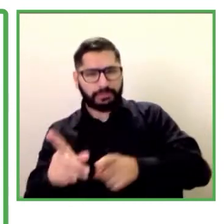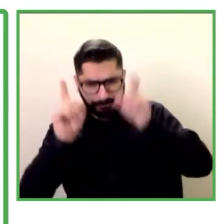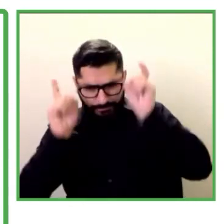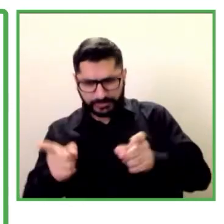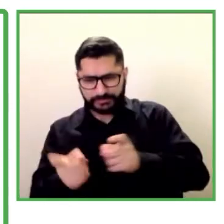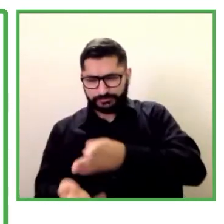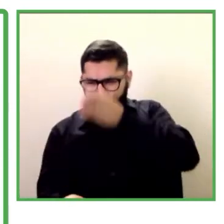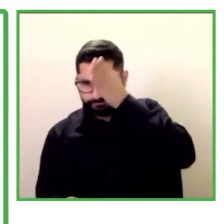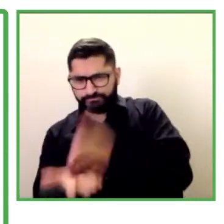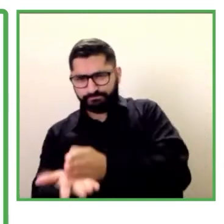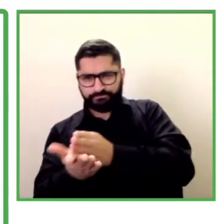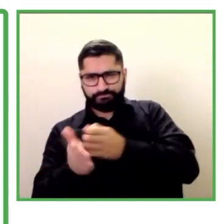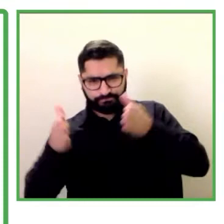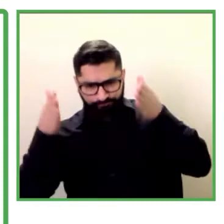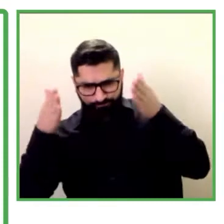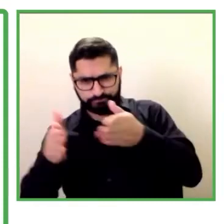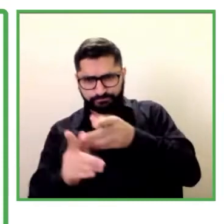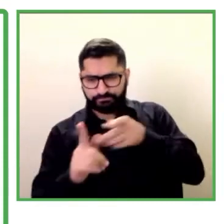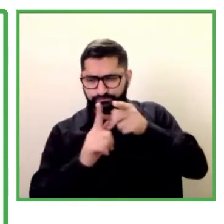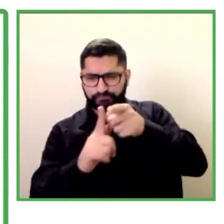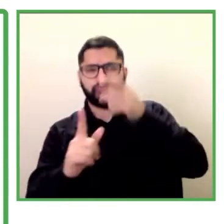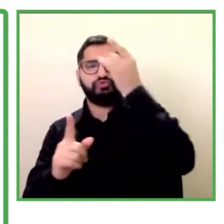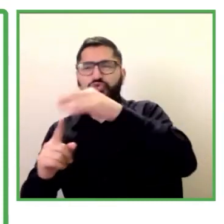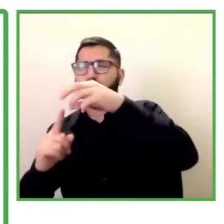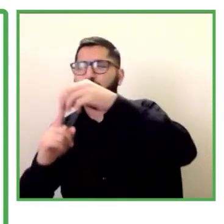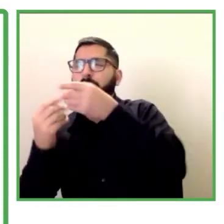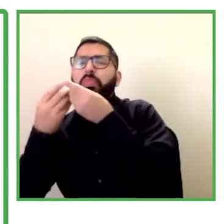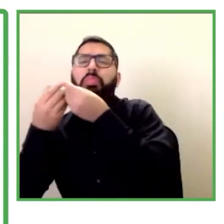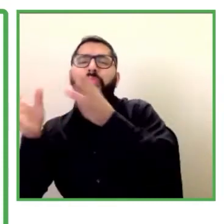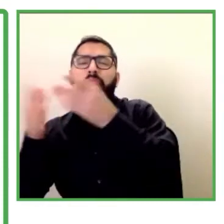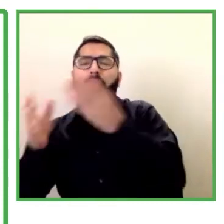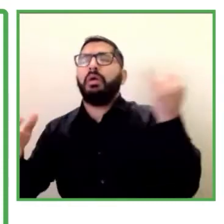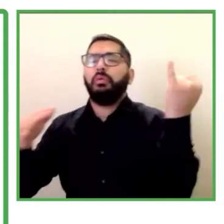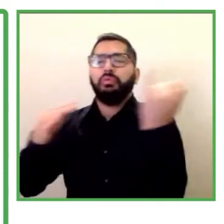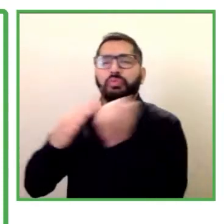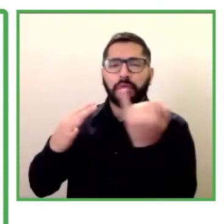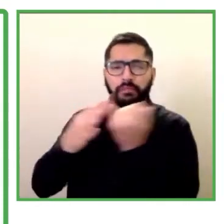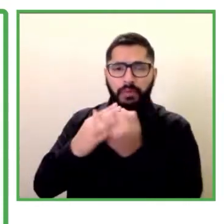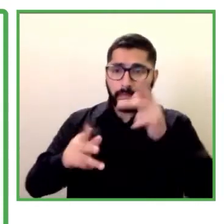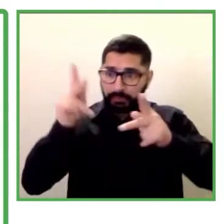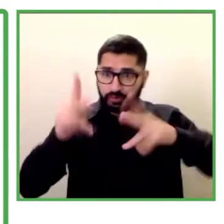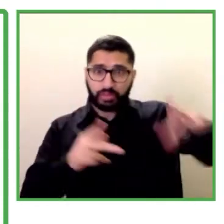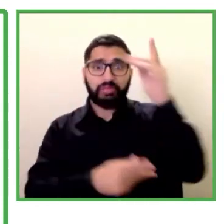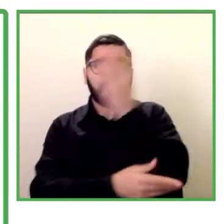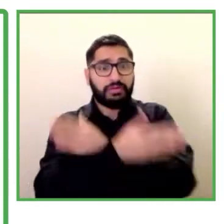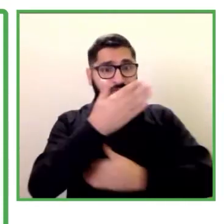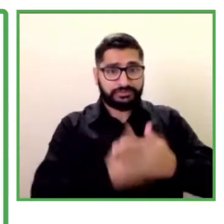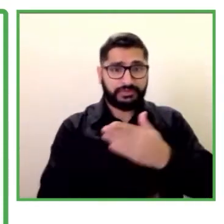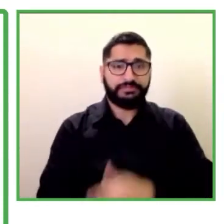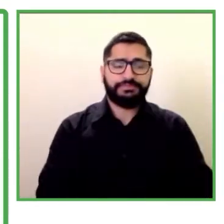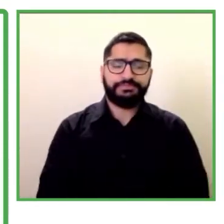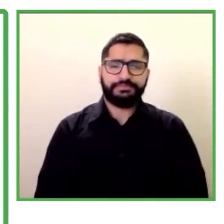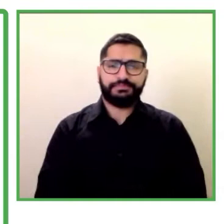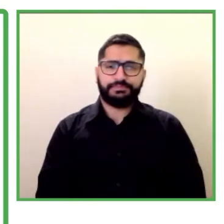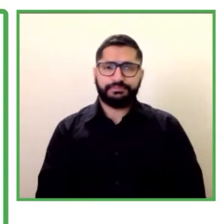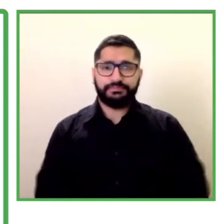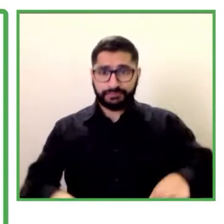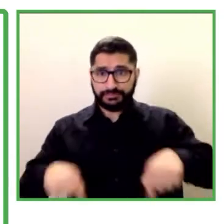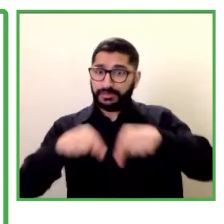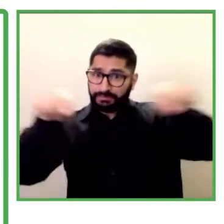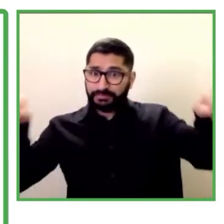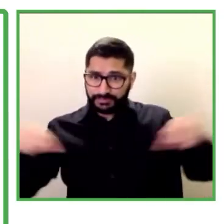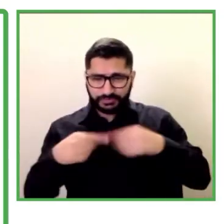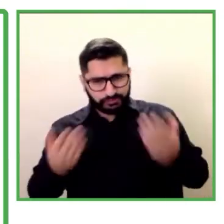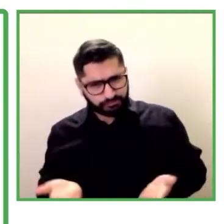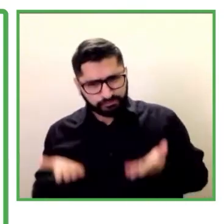las acciones y queremos entregar el espacio para que las empresas conozcan diversas herramientas y consejos y que al